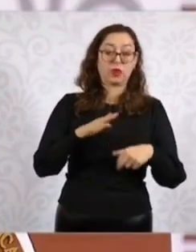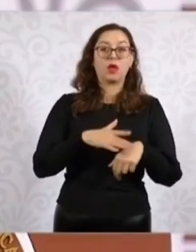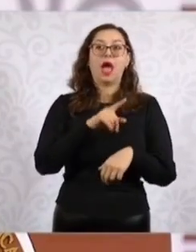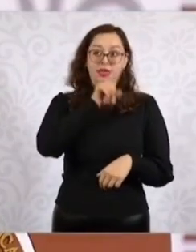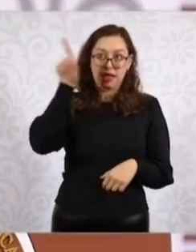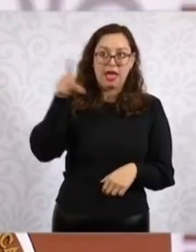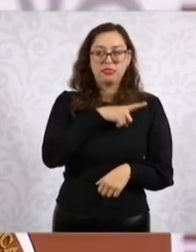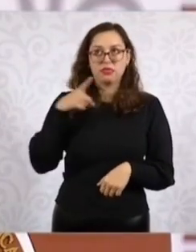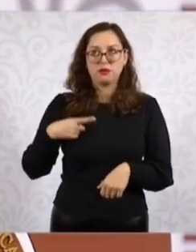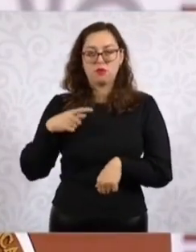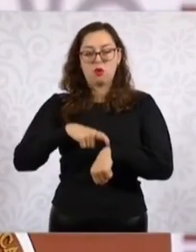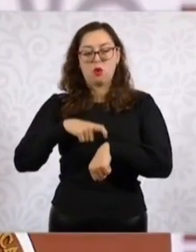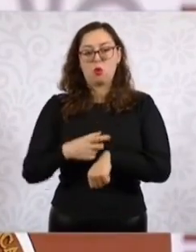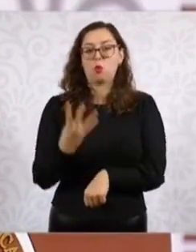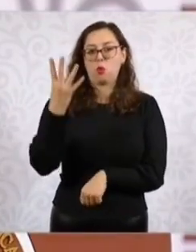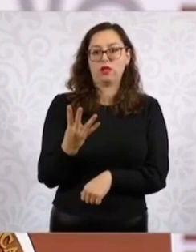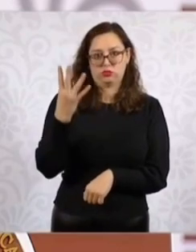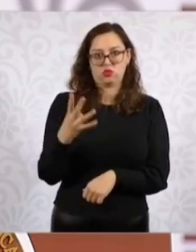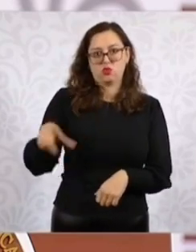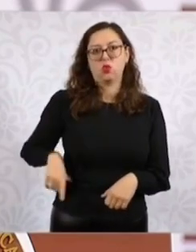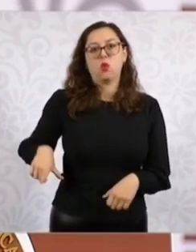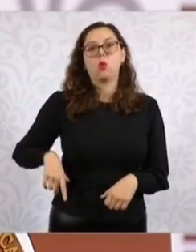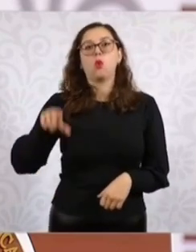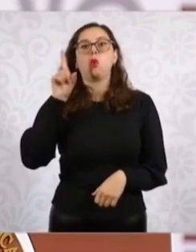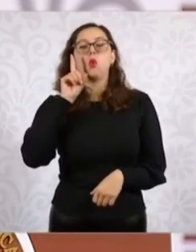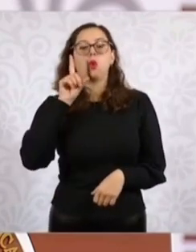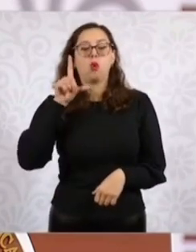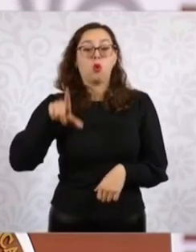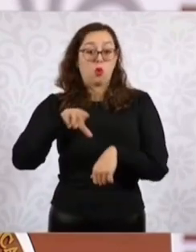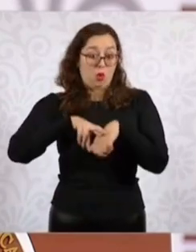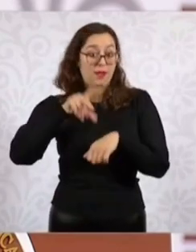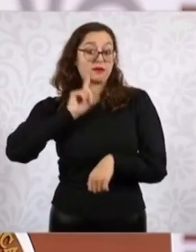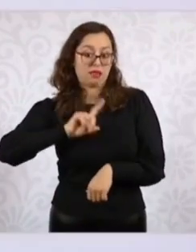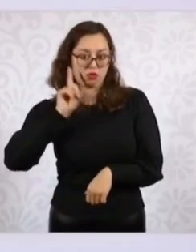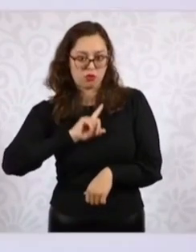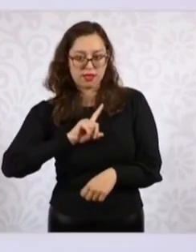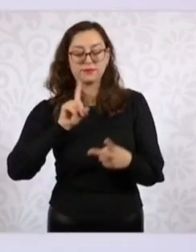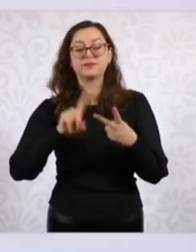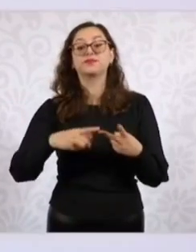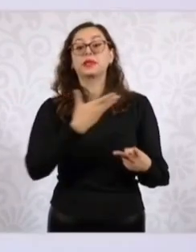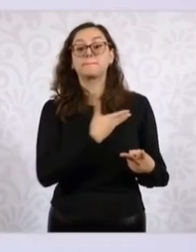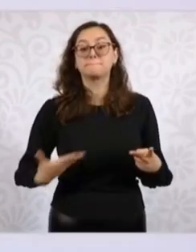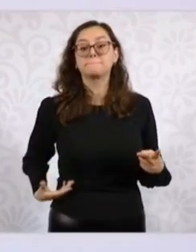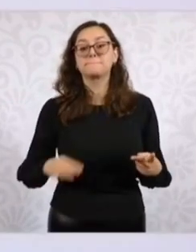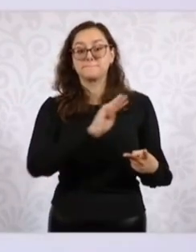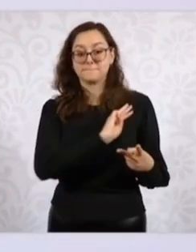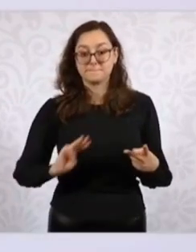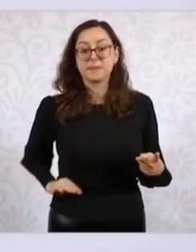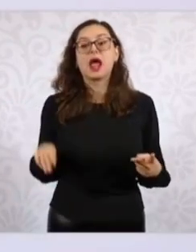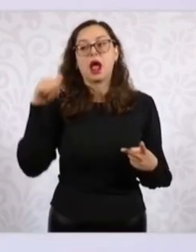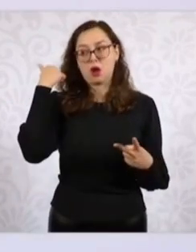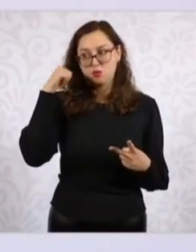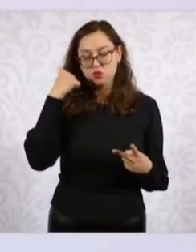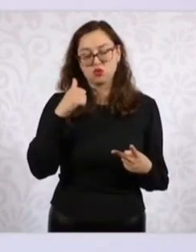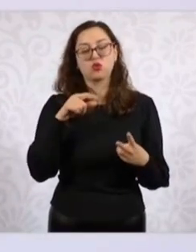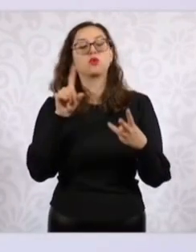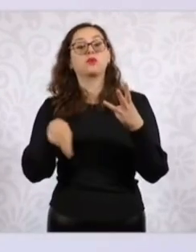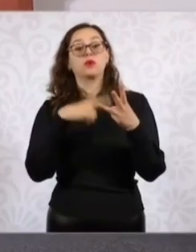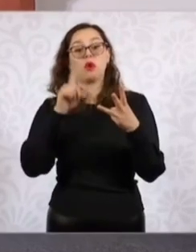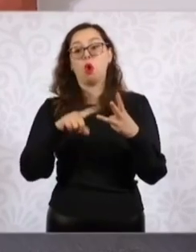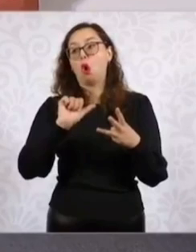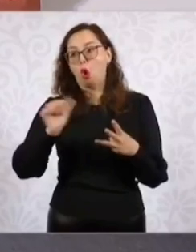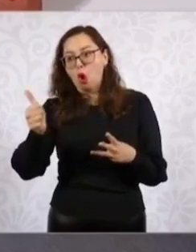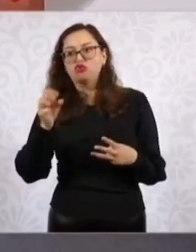con la gobernadora, presidentes municipales, no sólo la presidenta municipal de Acapulco, sino presidentes municipales, donde hay